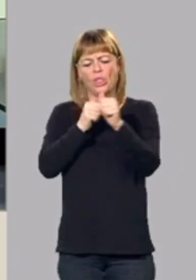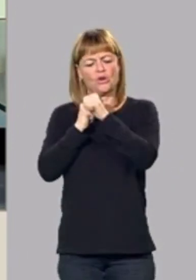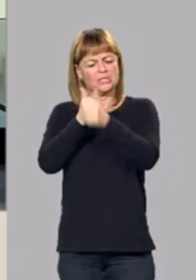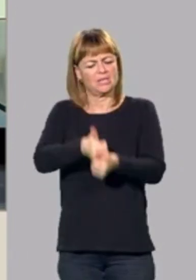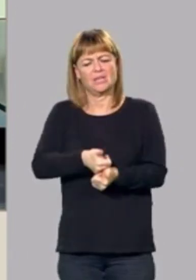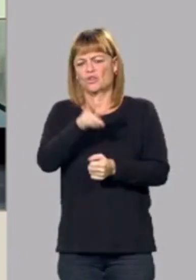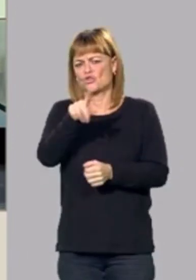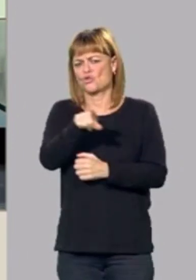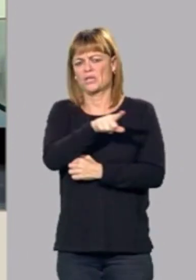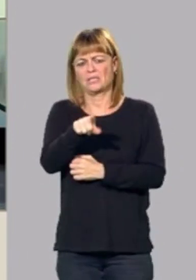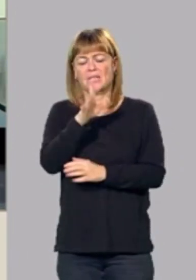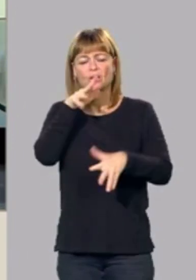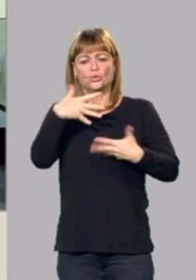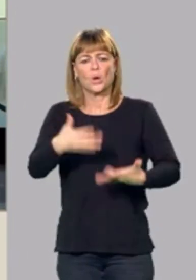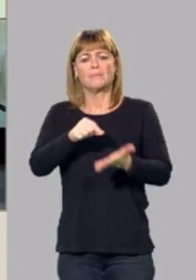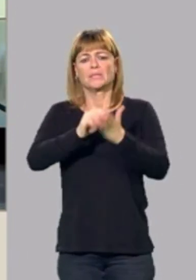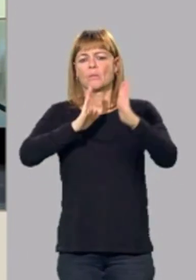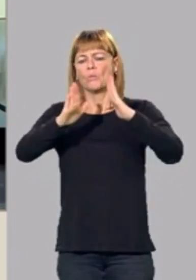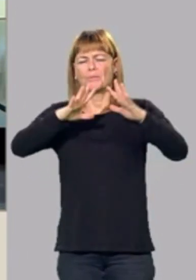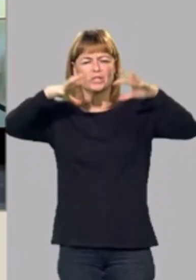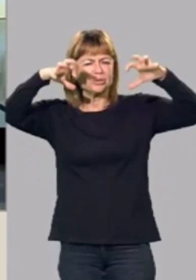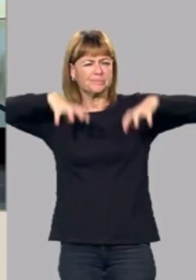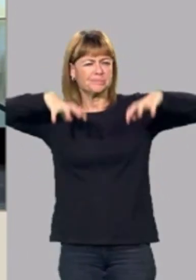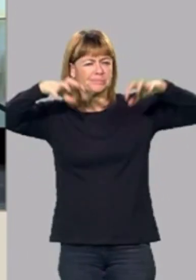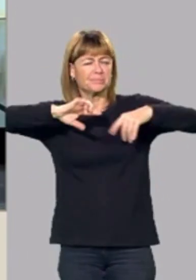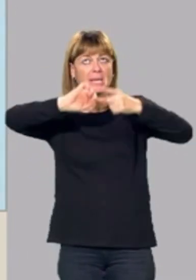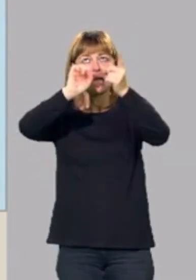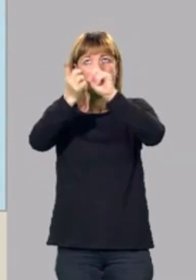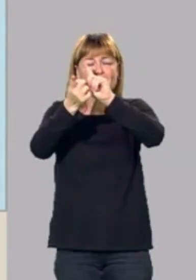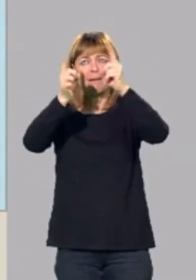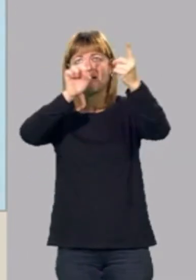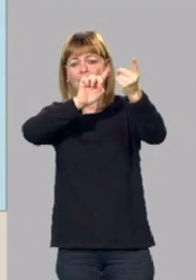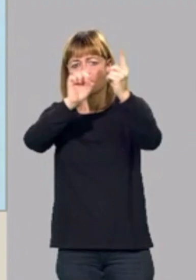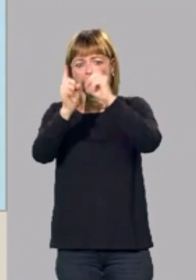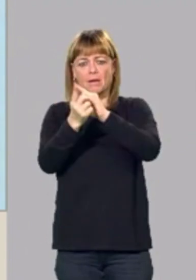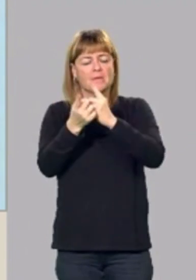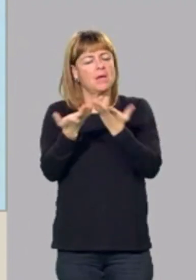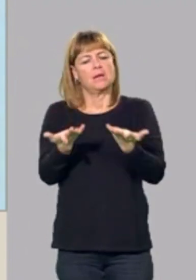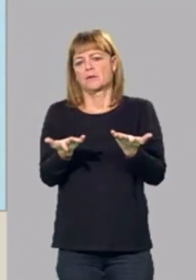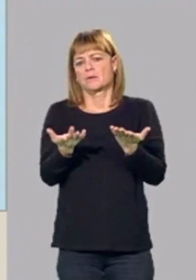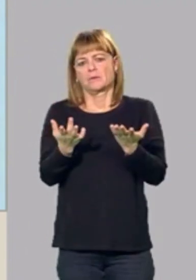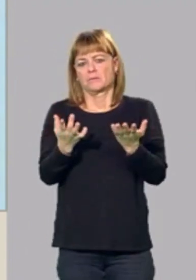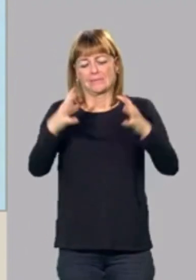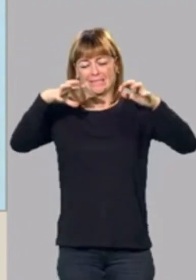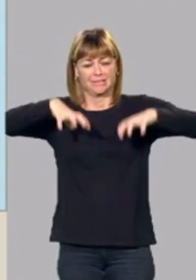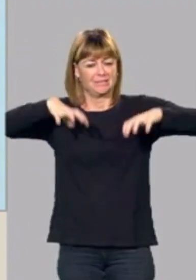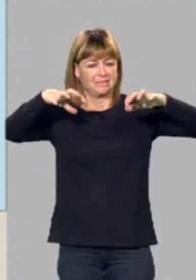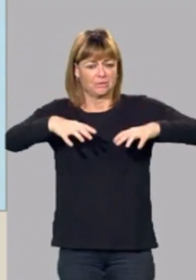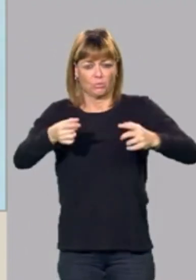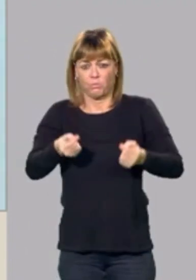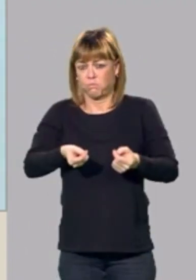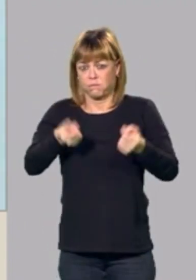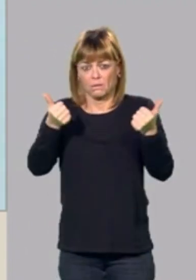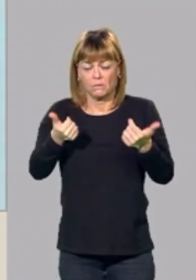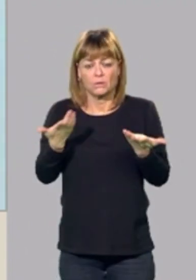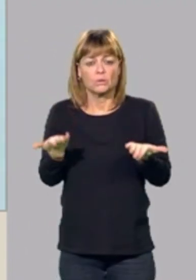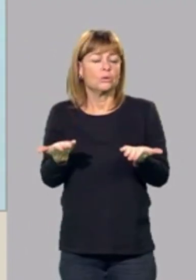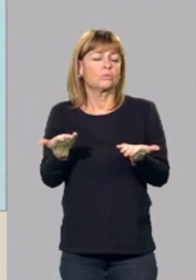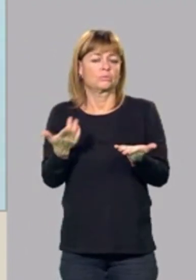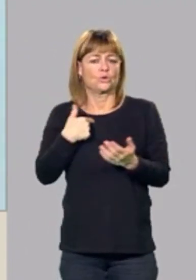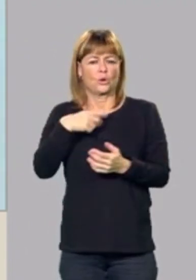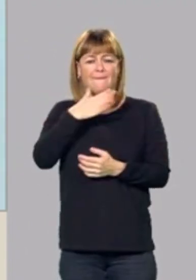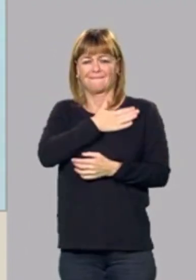en un momento en el que las precipitaciones son muy cambiantes, cada vez hay menos precipitaciones. Quiero recordar que